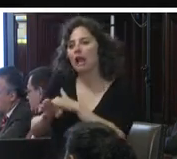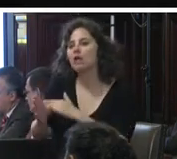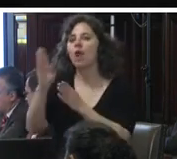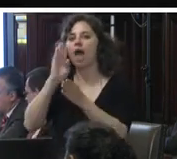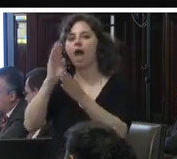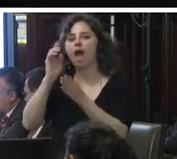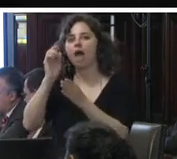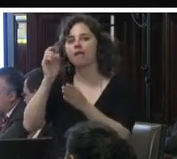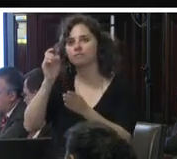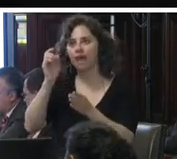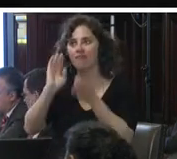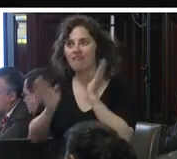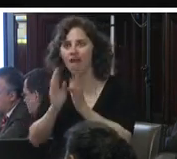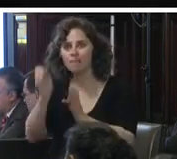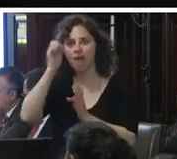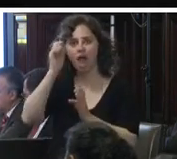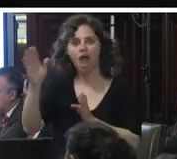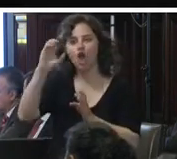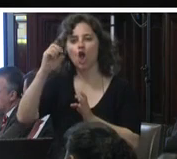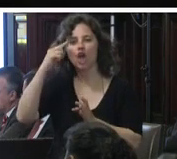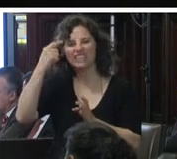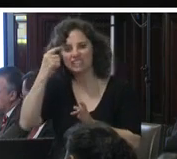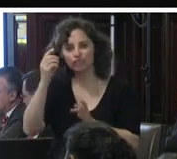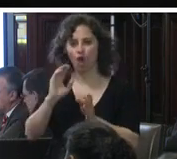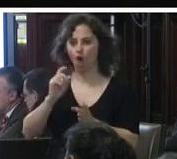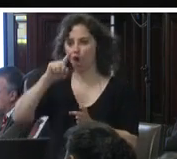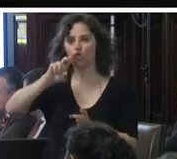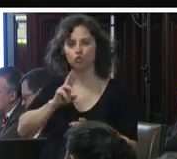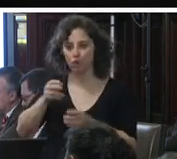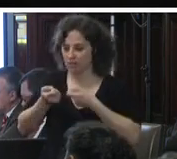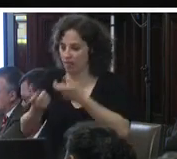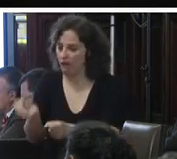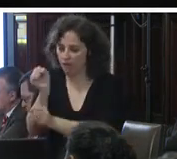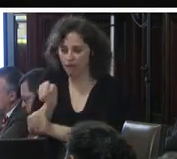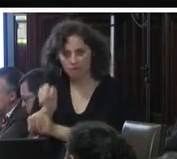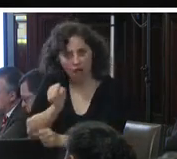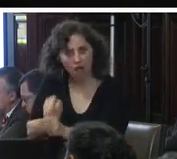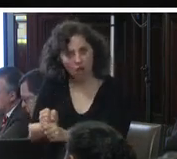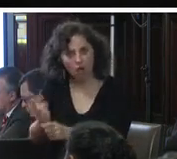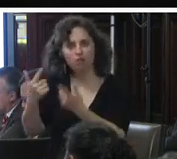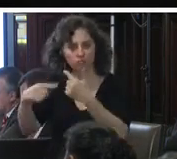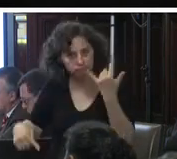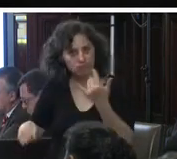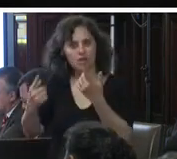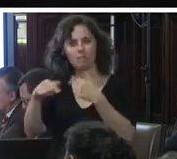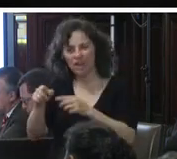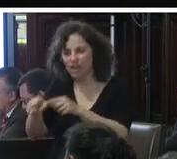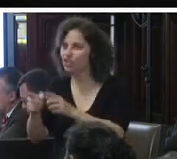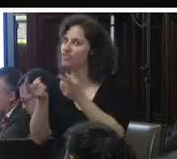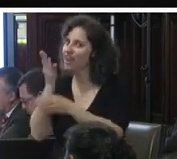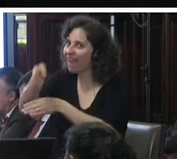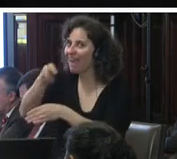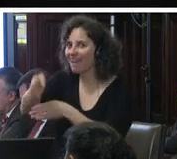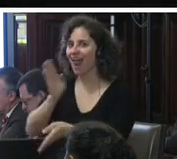una terapia cognitivo conductual y a partir de ahí se les da trabajo se les da también pero tienen que llevar la terapia y a partir de ahí